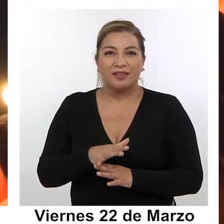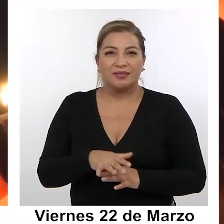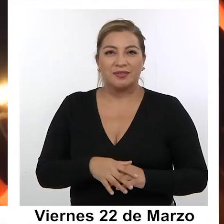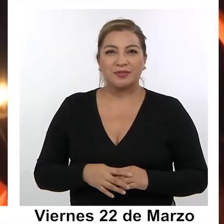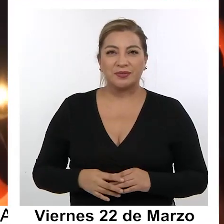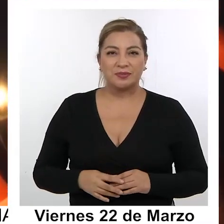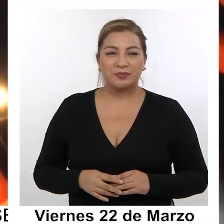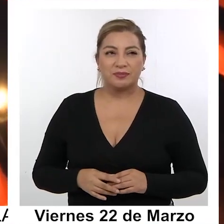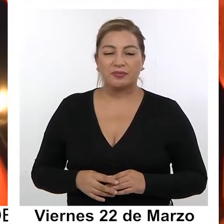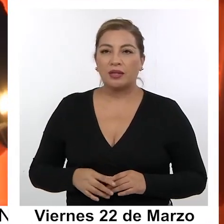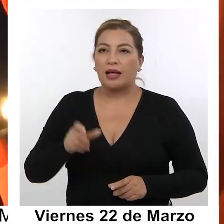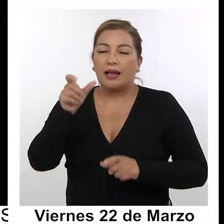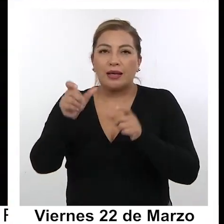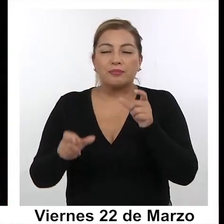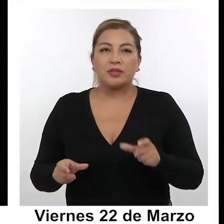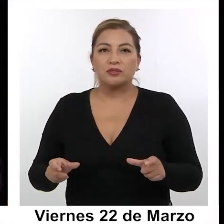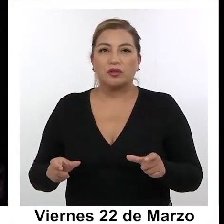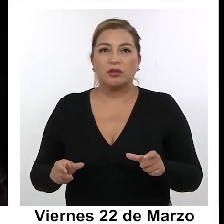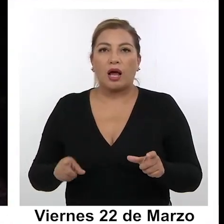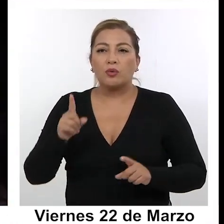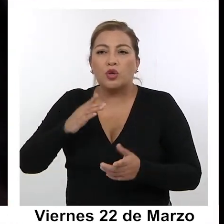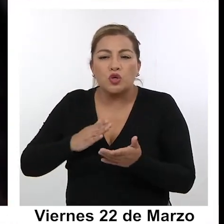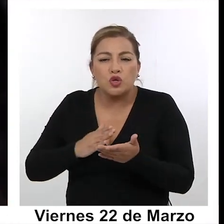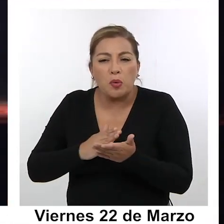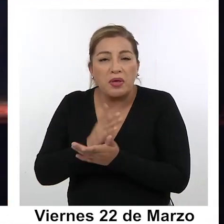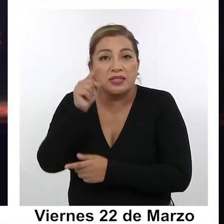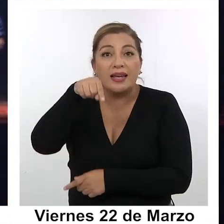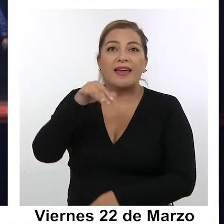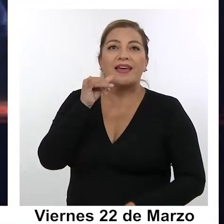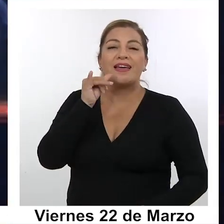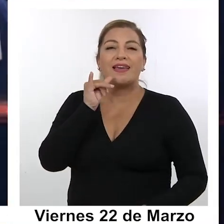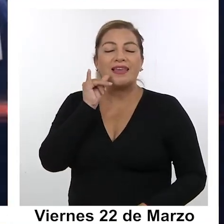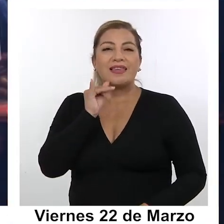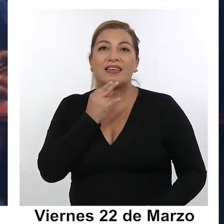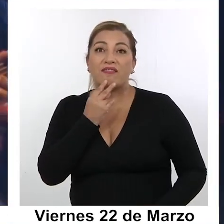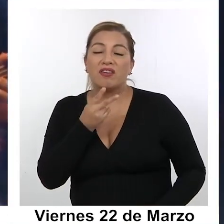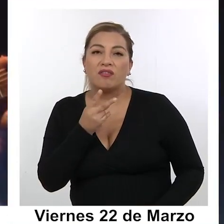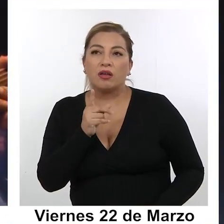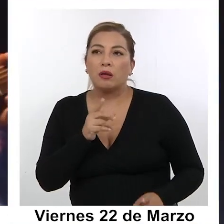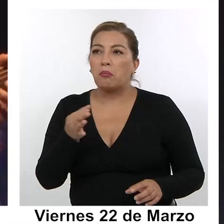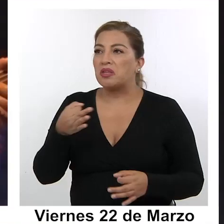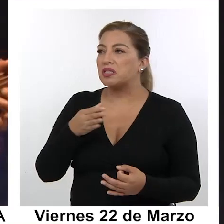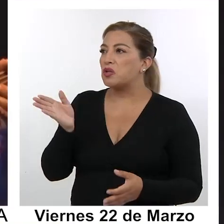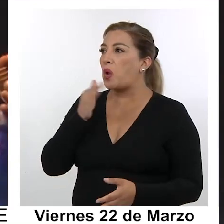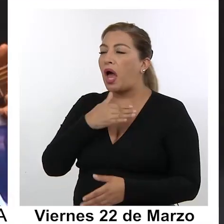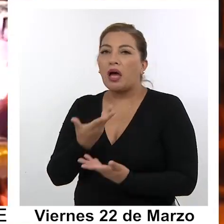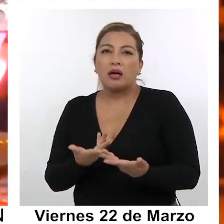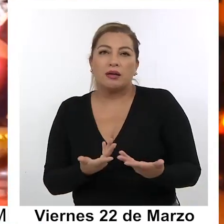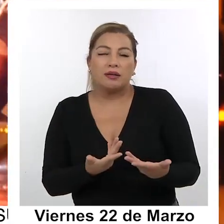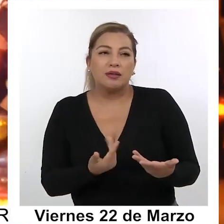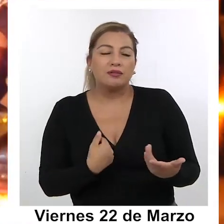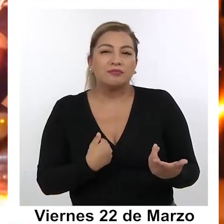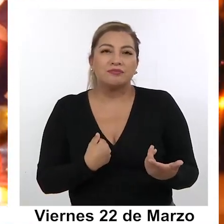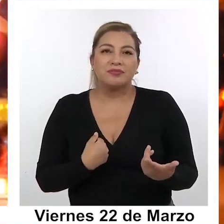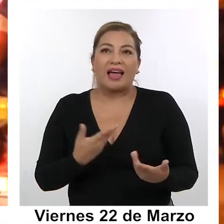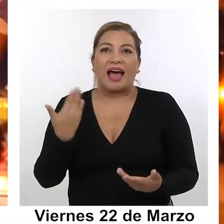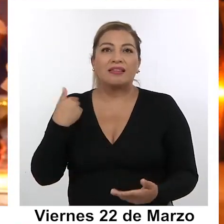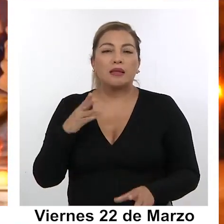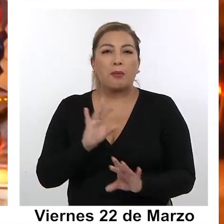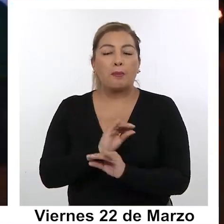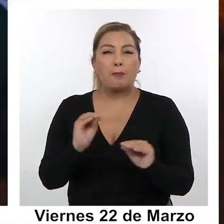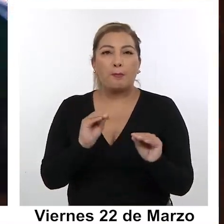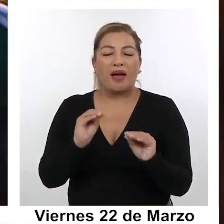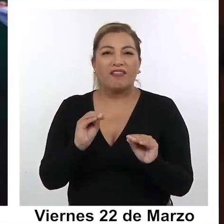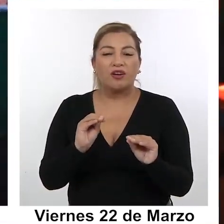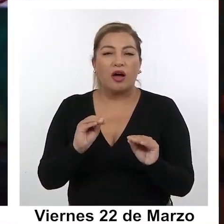la gente que viene recién llegando a la ciudad o a la región dice que no hay nada o que antes había mucho menos de lo que hay ahora, si bien